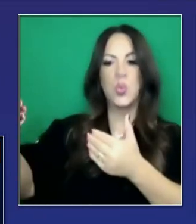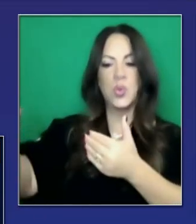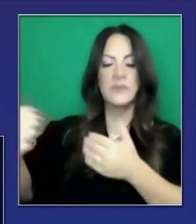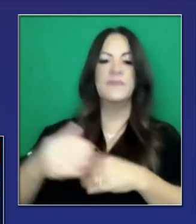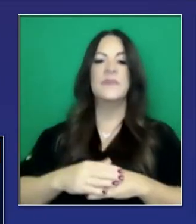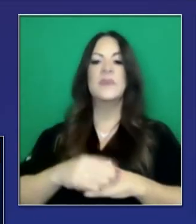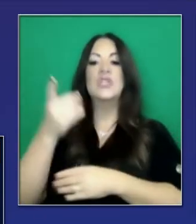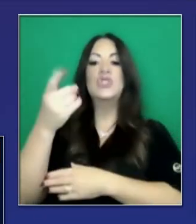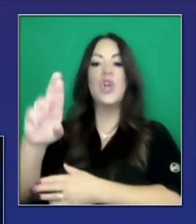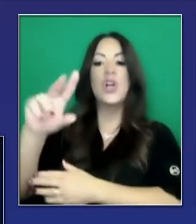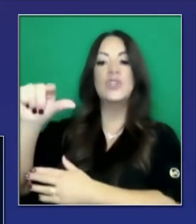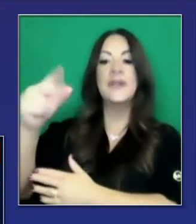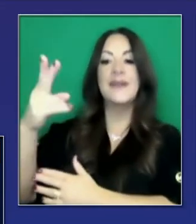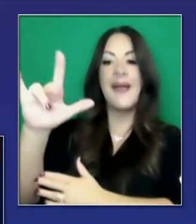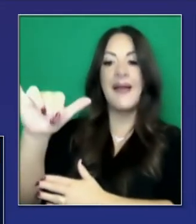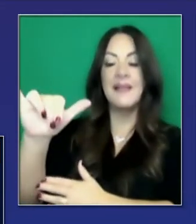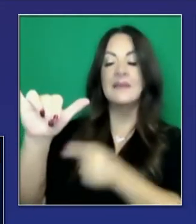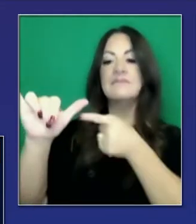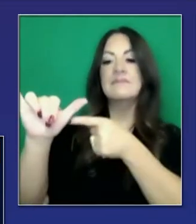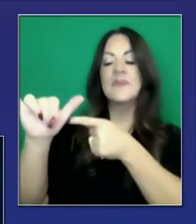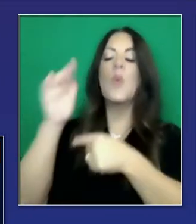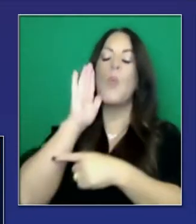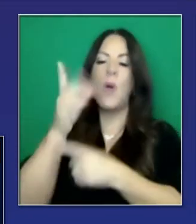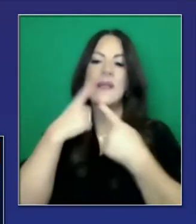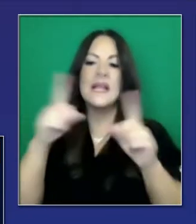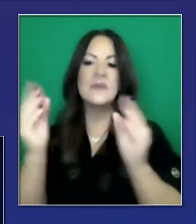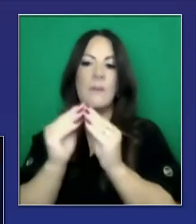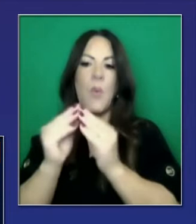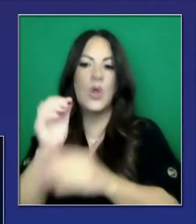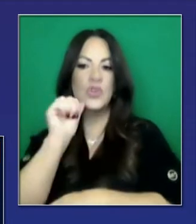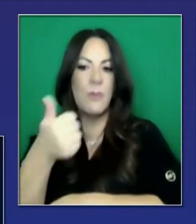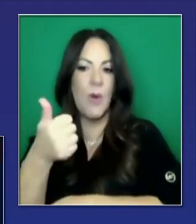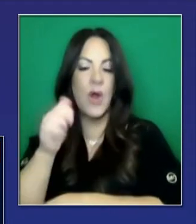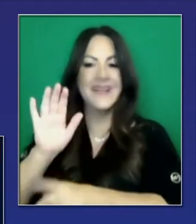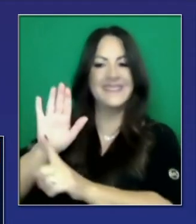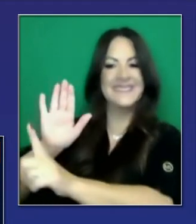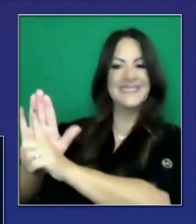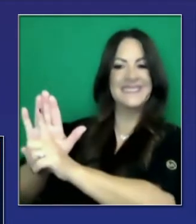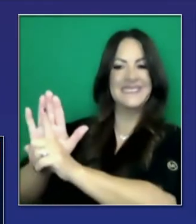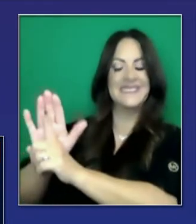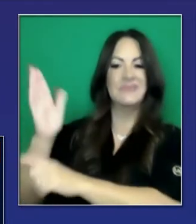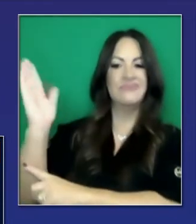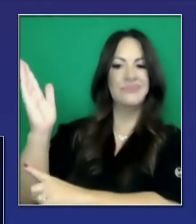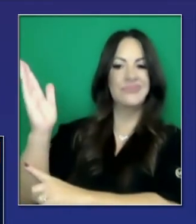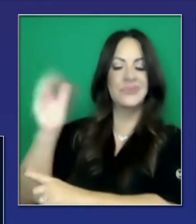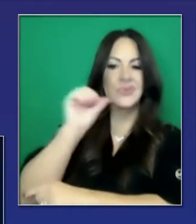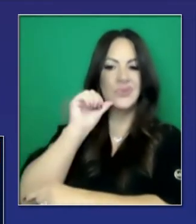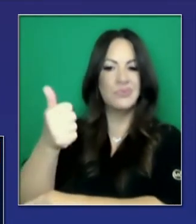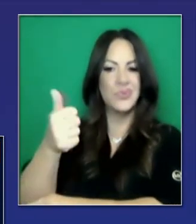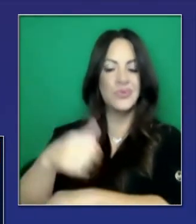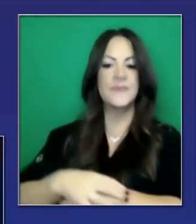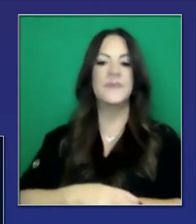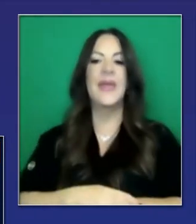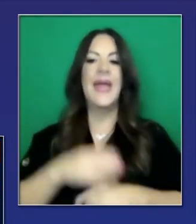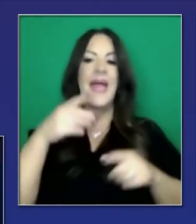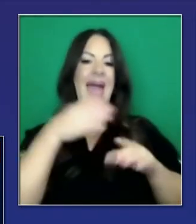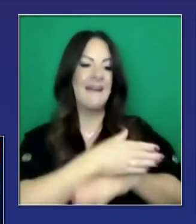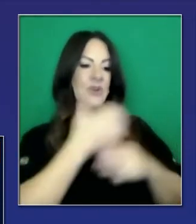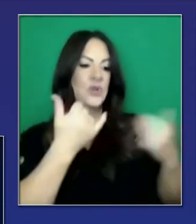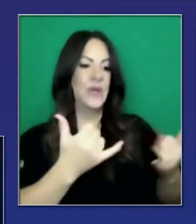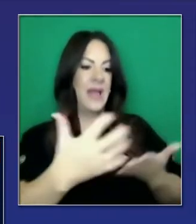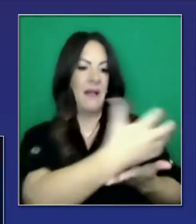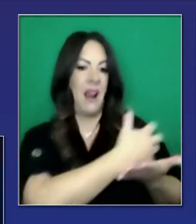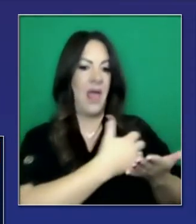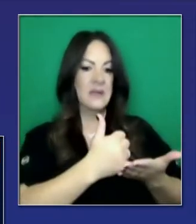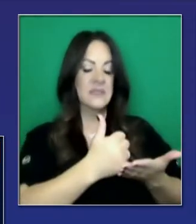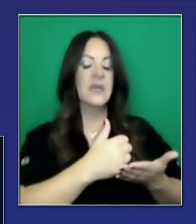a anunciarlo. Y por eso lo ven aquí en la transparencia que dice 1229. Ahí será el anuncio. Y será una vez